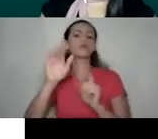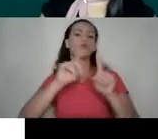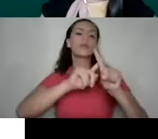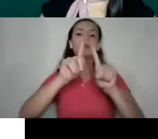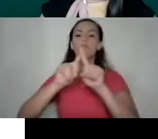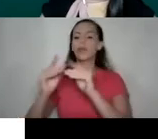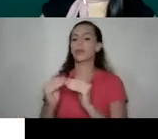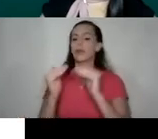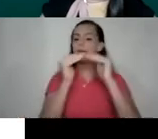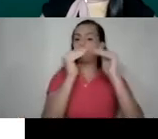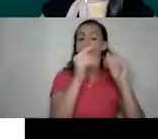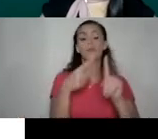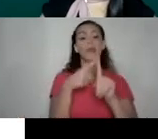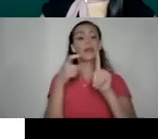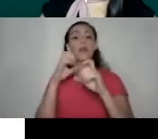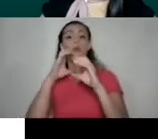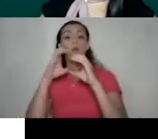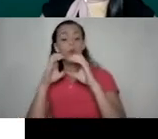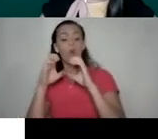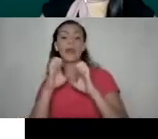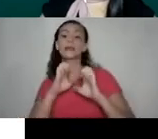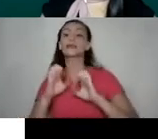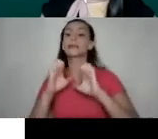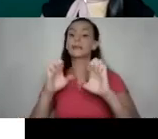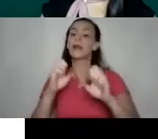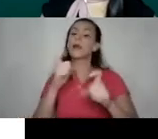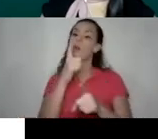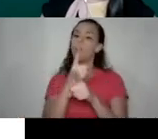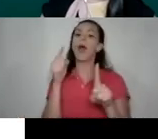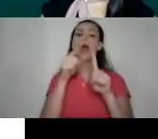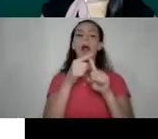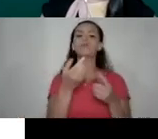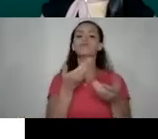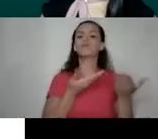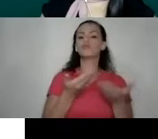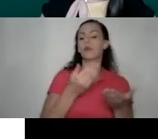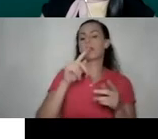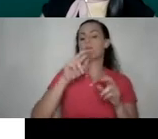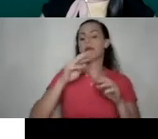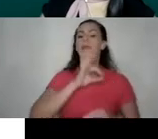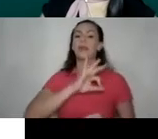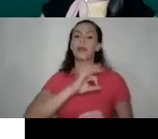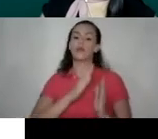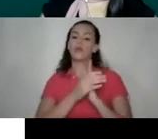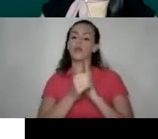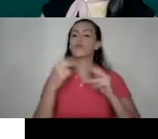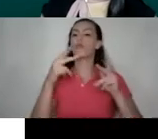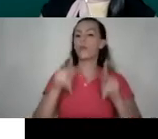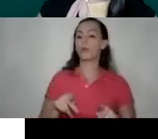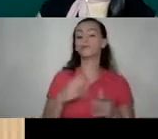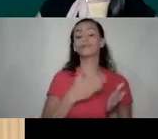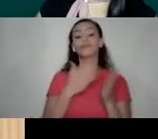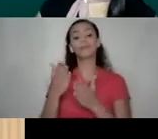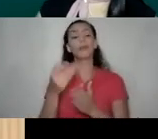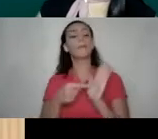comunicación estratégica efectiva hasta la gestión del talento humano. Sin más preámbulo, les quiero presentar a las personas que